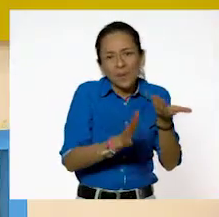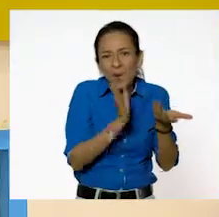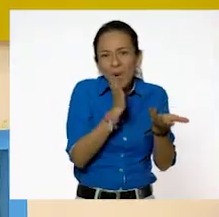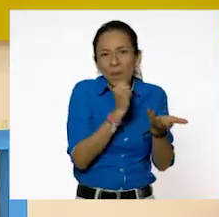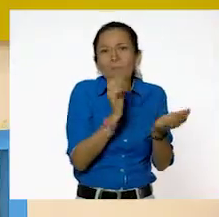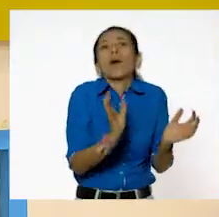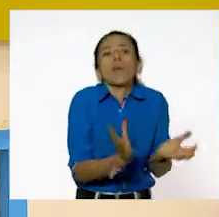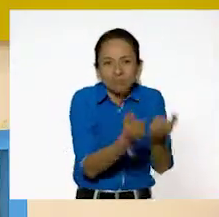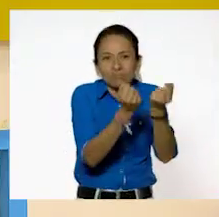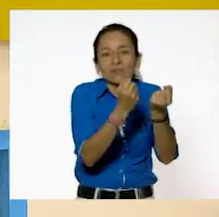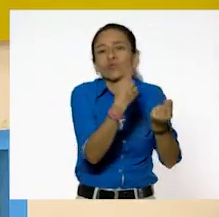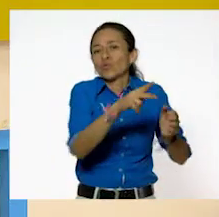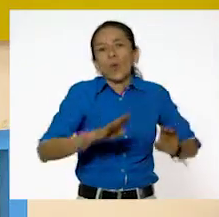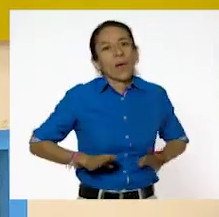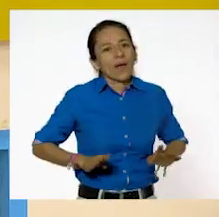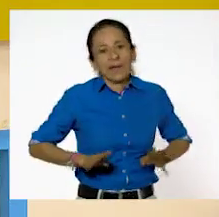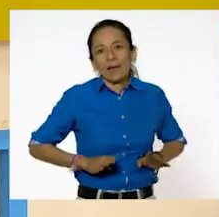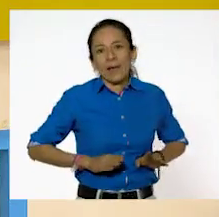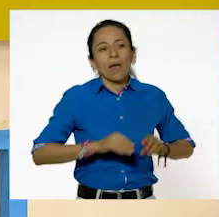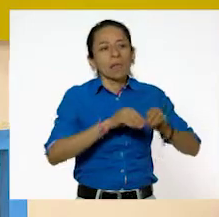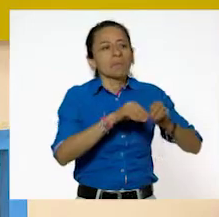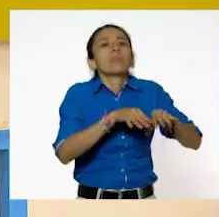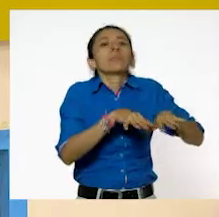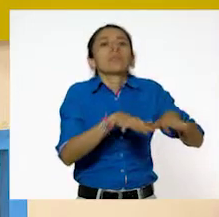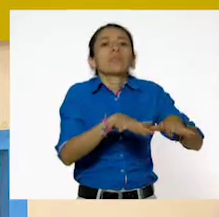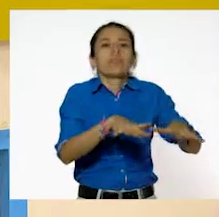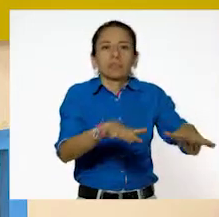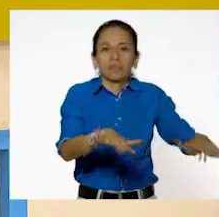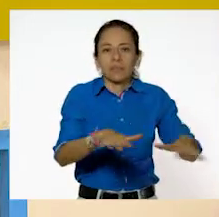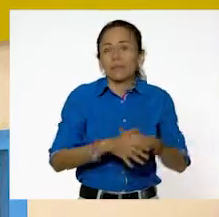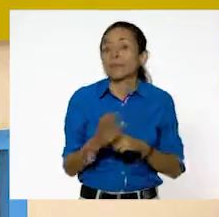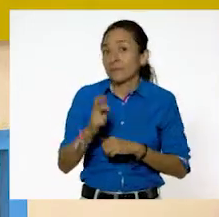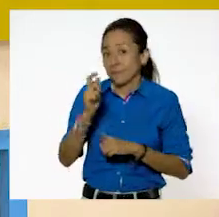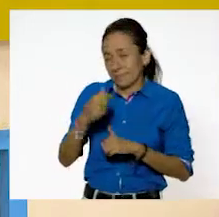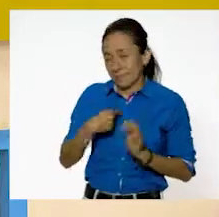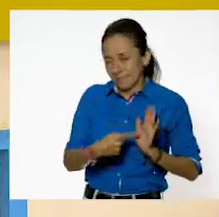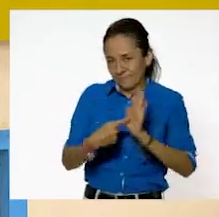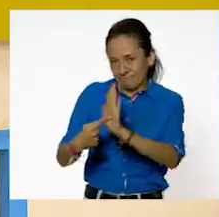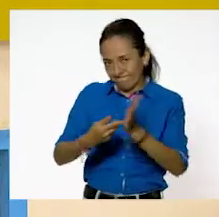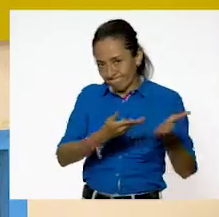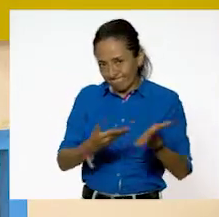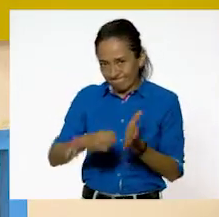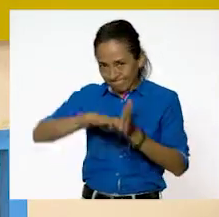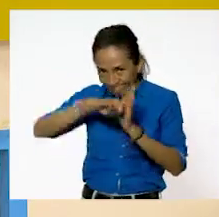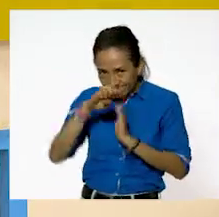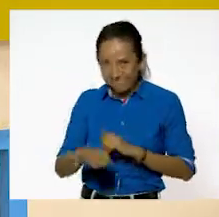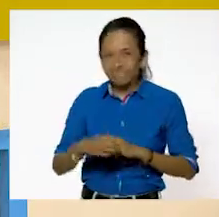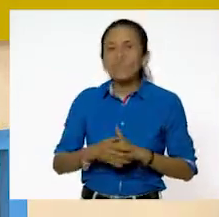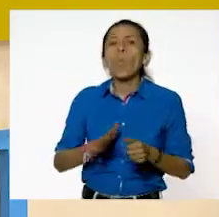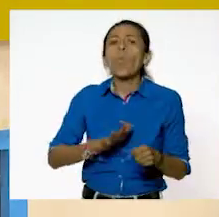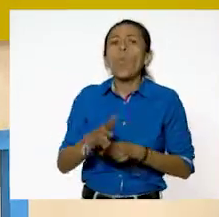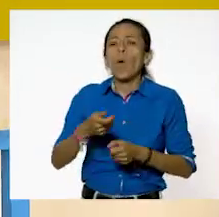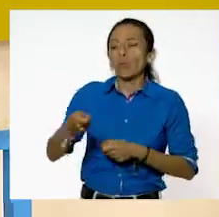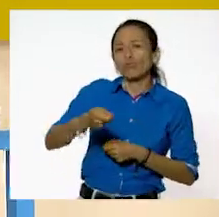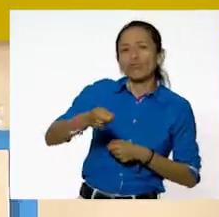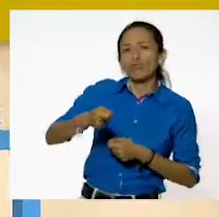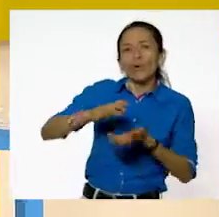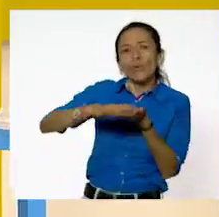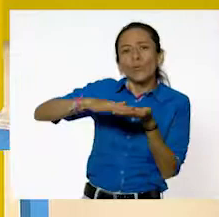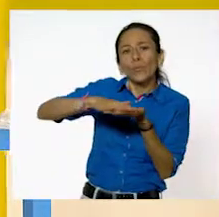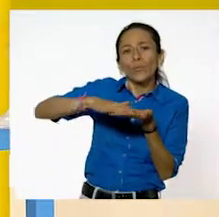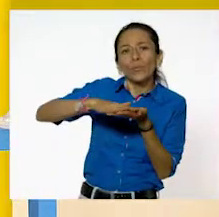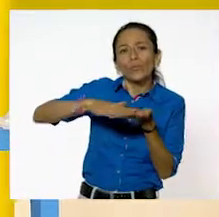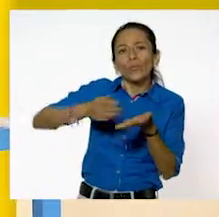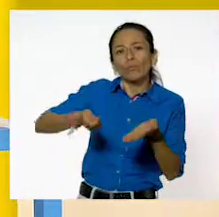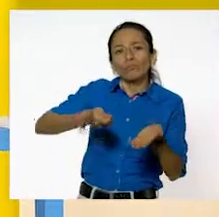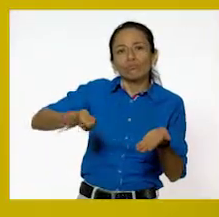que los líquidos fluyen. Y para eso les traigo un ejemplo perfecto. Miren, traigo un colador. Ajá. El colador, por